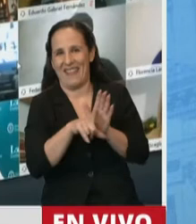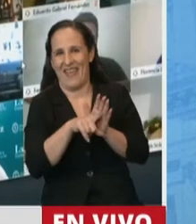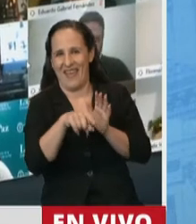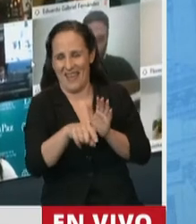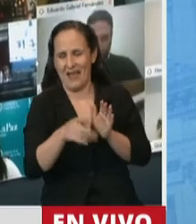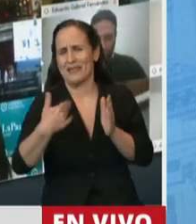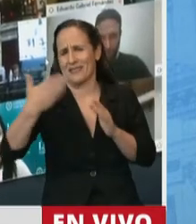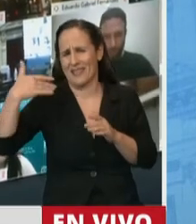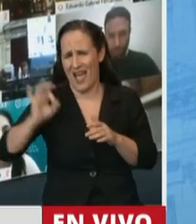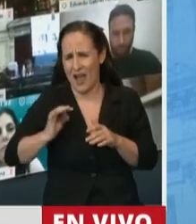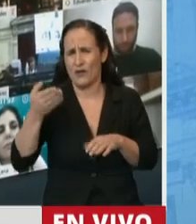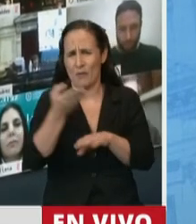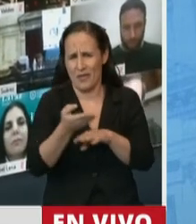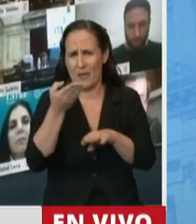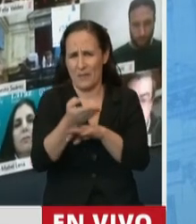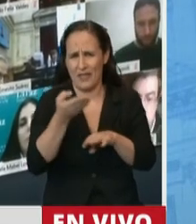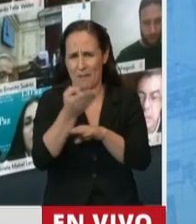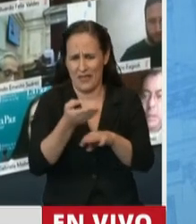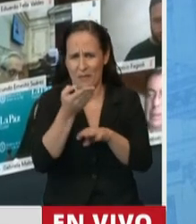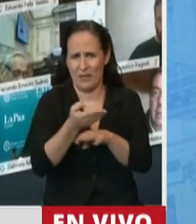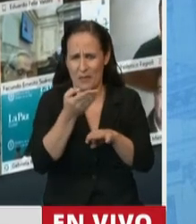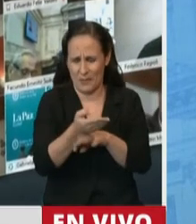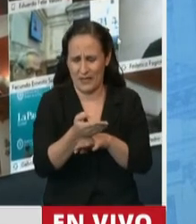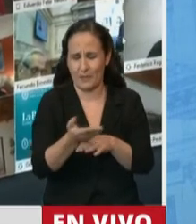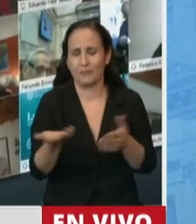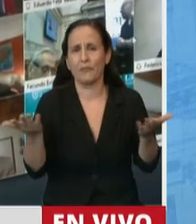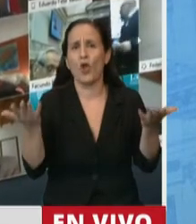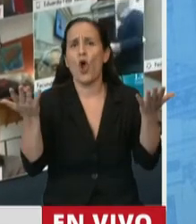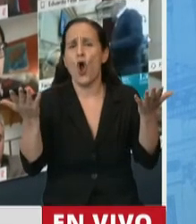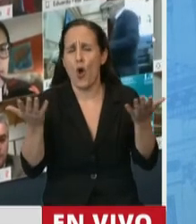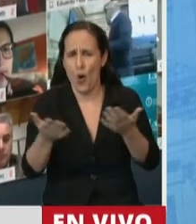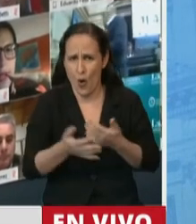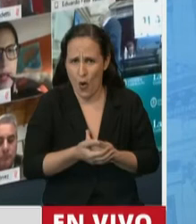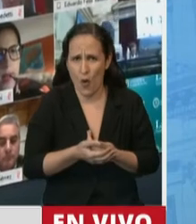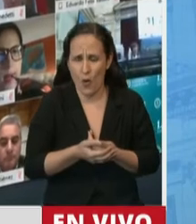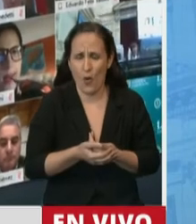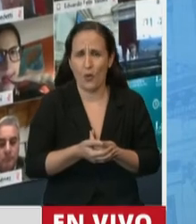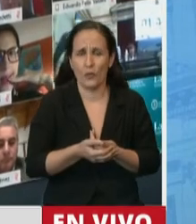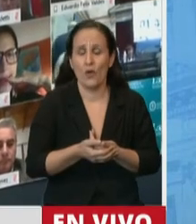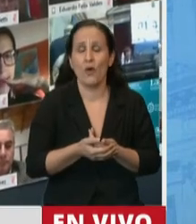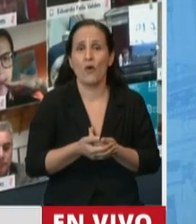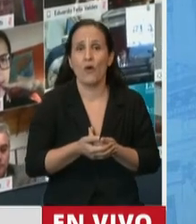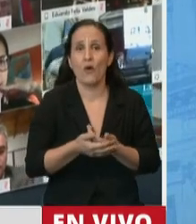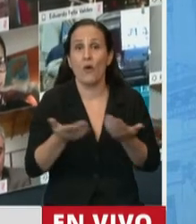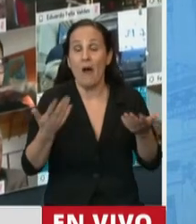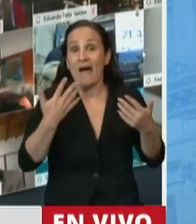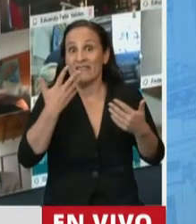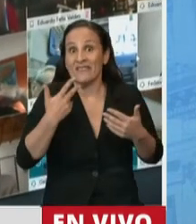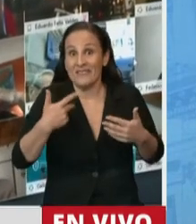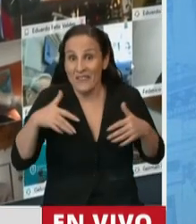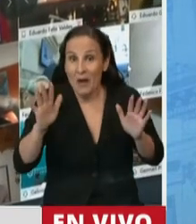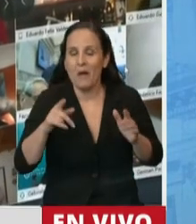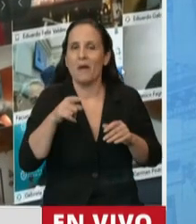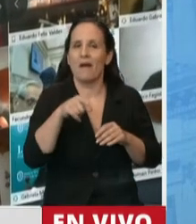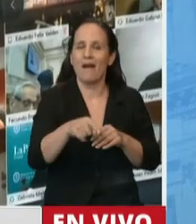años que lo venimos pidiendo. Obviamente sin ser diputada. Quizá nos hubiese gustado ver